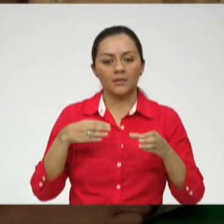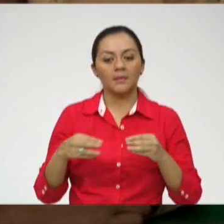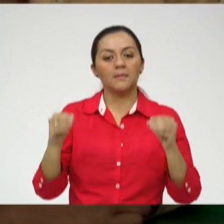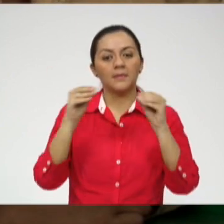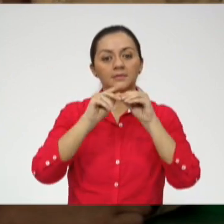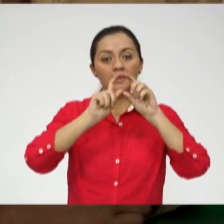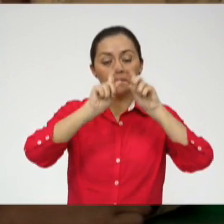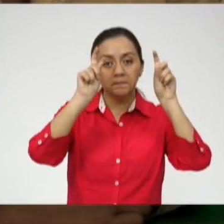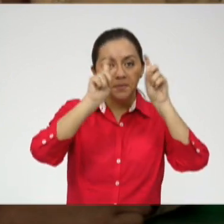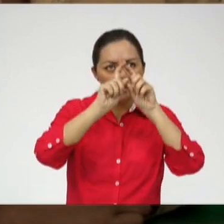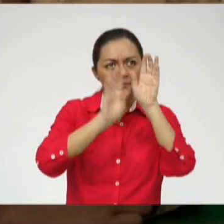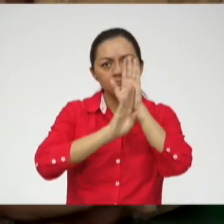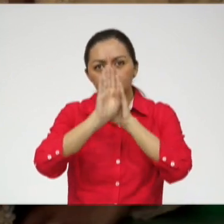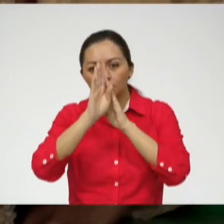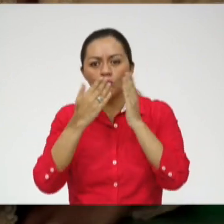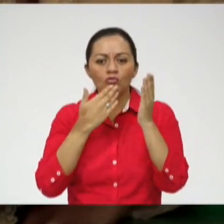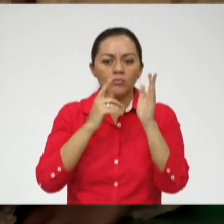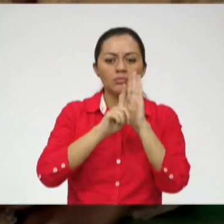empresa,